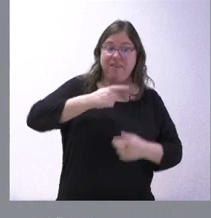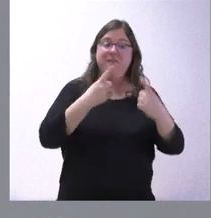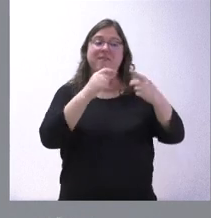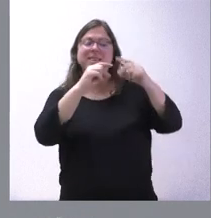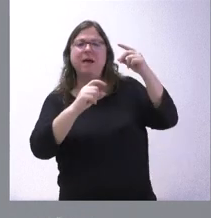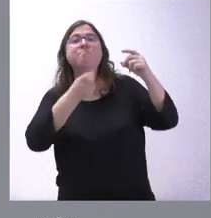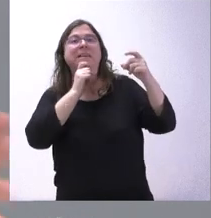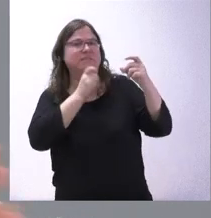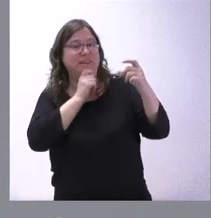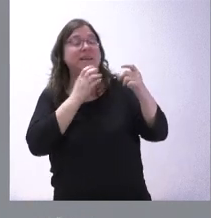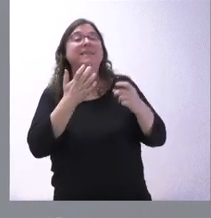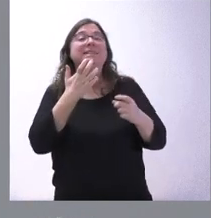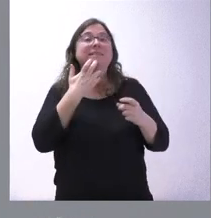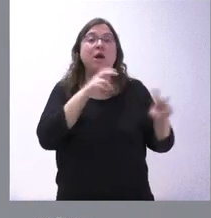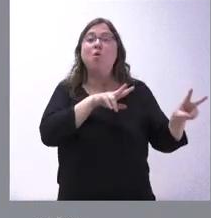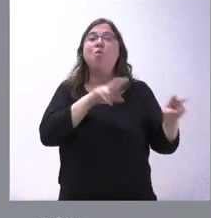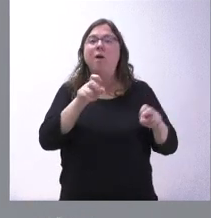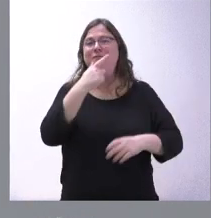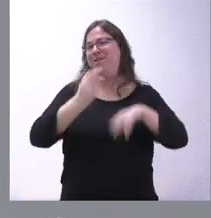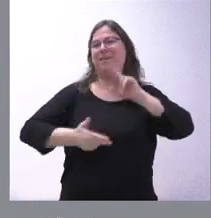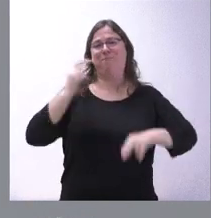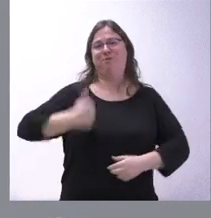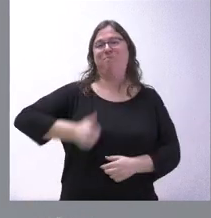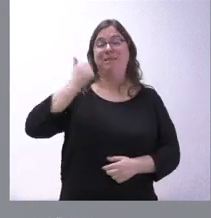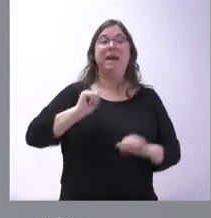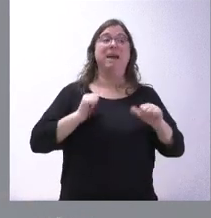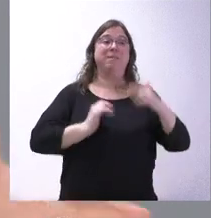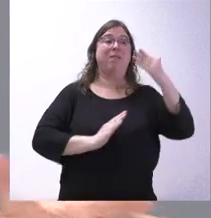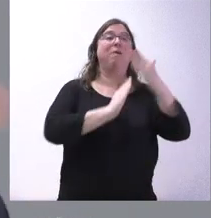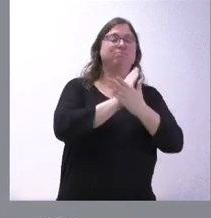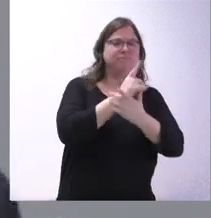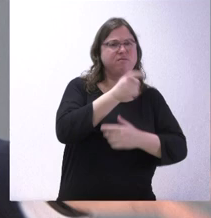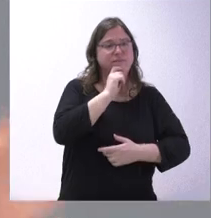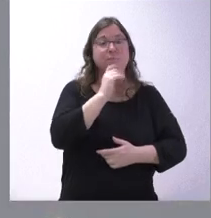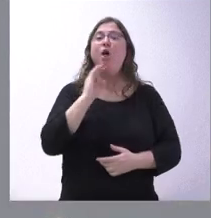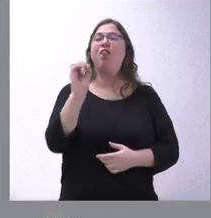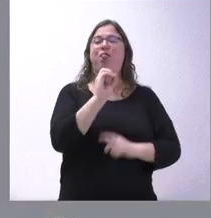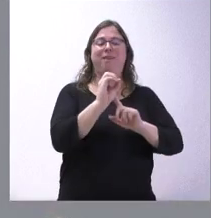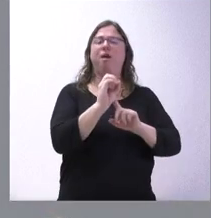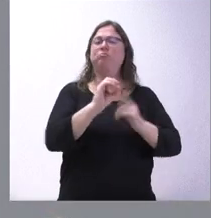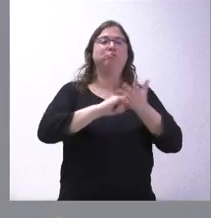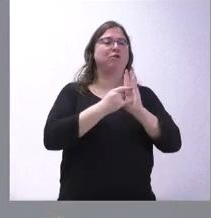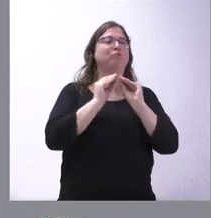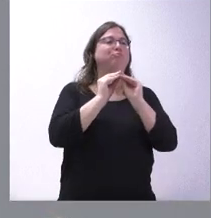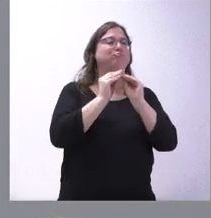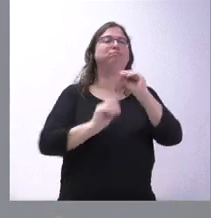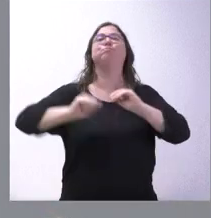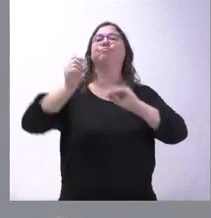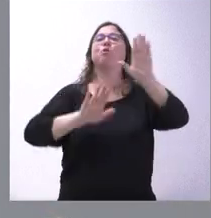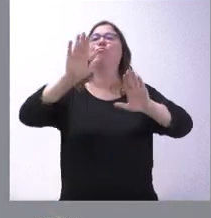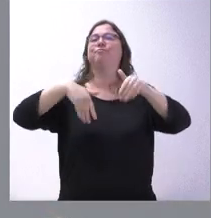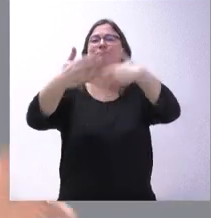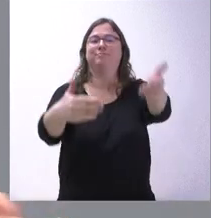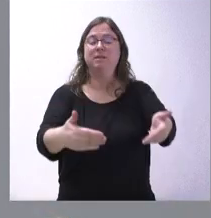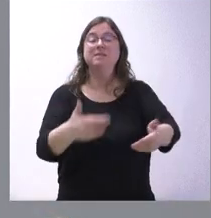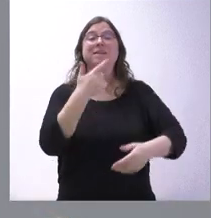terminar que cuando directamente es hacer una obra nueva desde cero, porque desde cero se hace el proyecto, se licita y se pone en marcha.